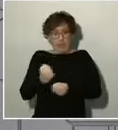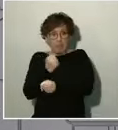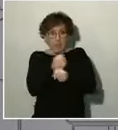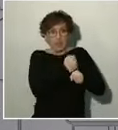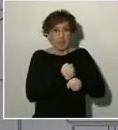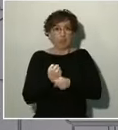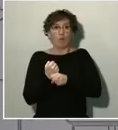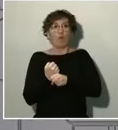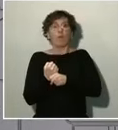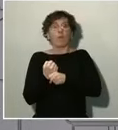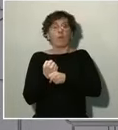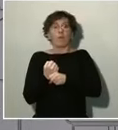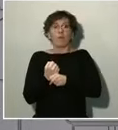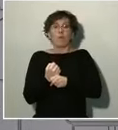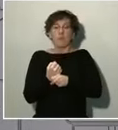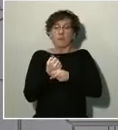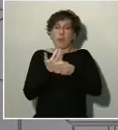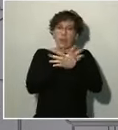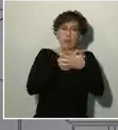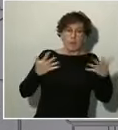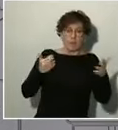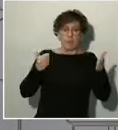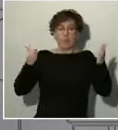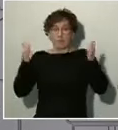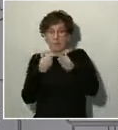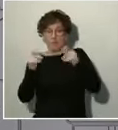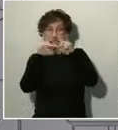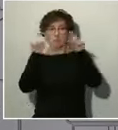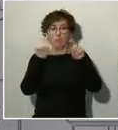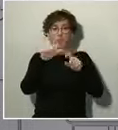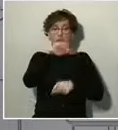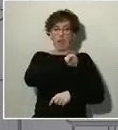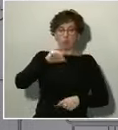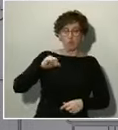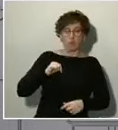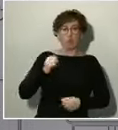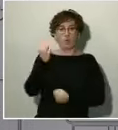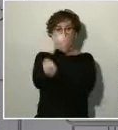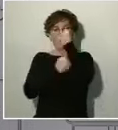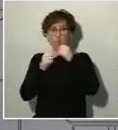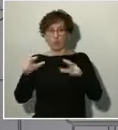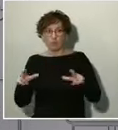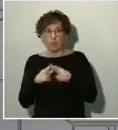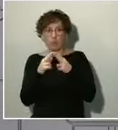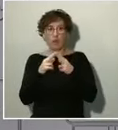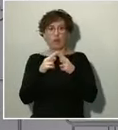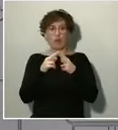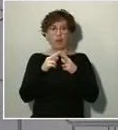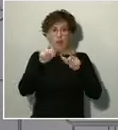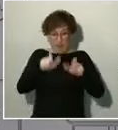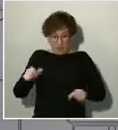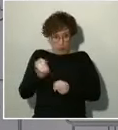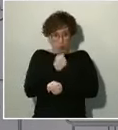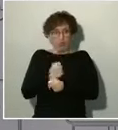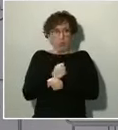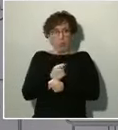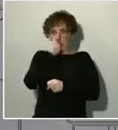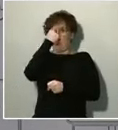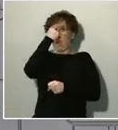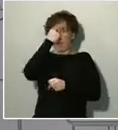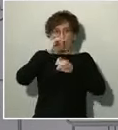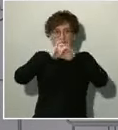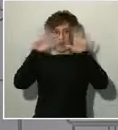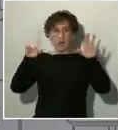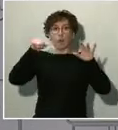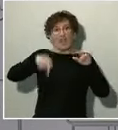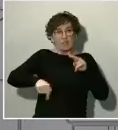pequeñas empresas, que los autónomos, que la economía social, que los empleados, asumamos una idea, y es que esta crisis es temporal, y que